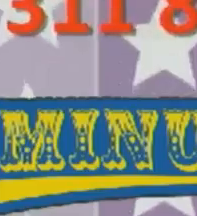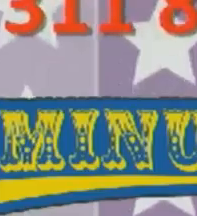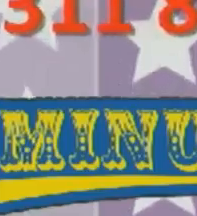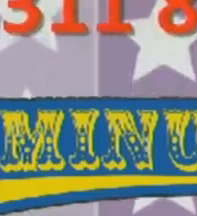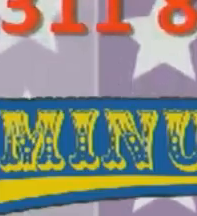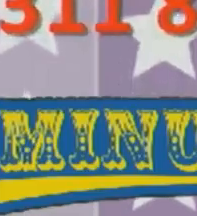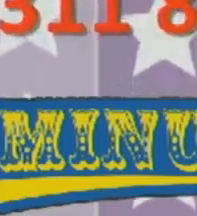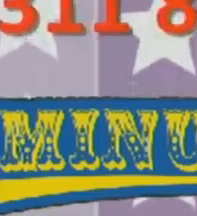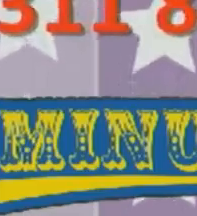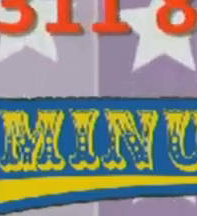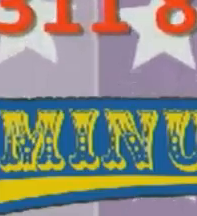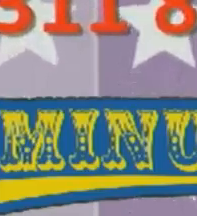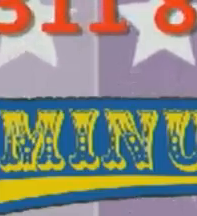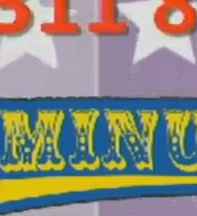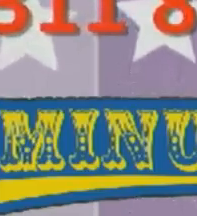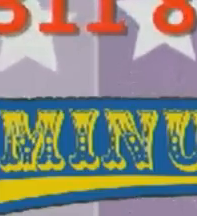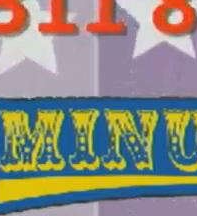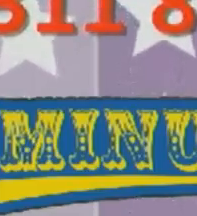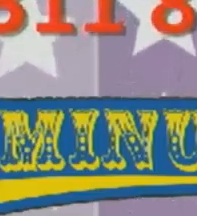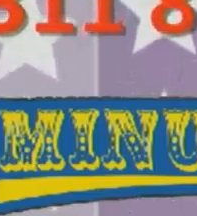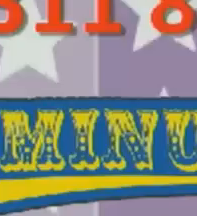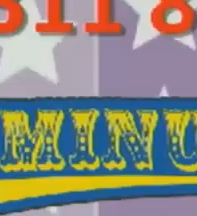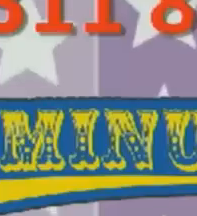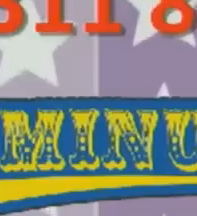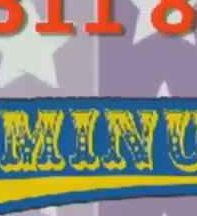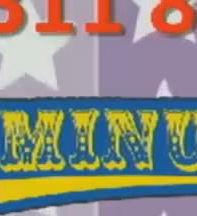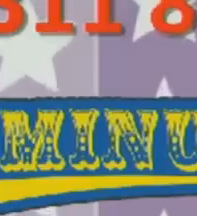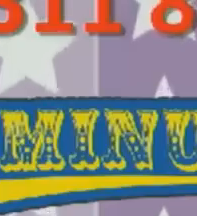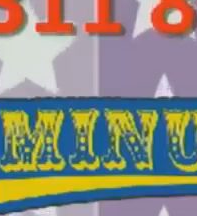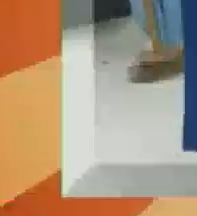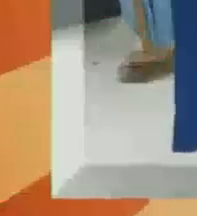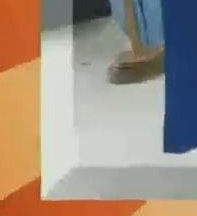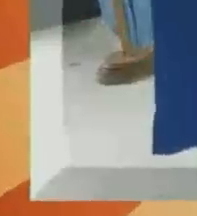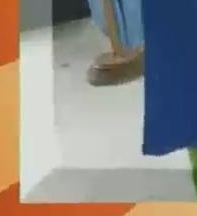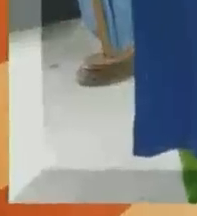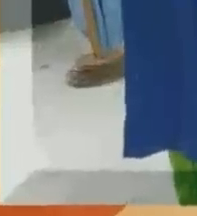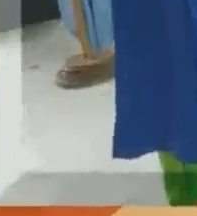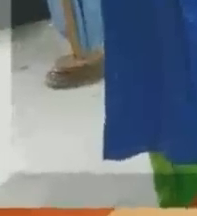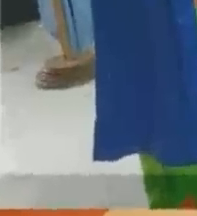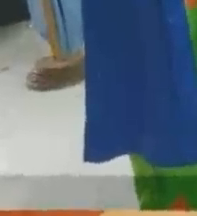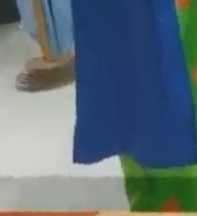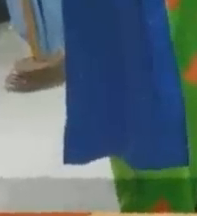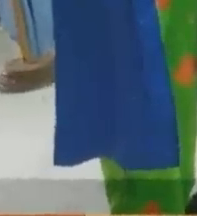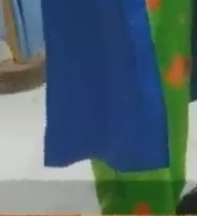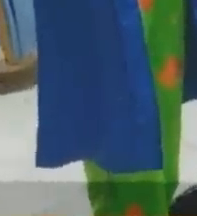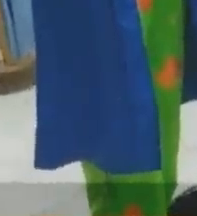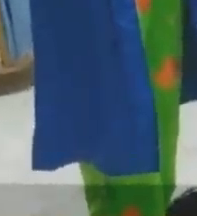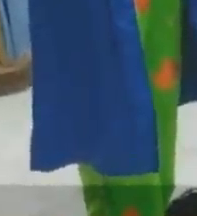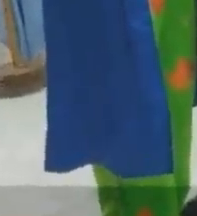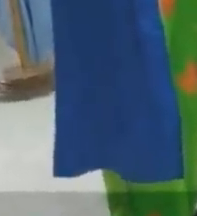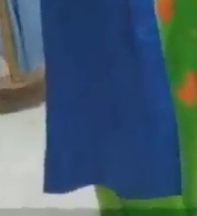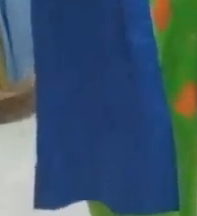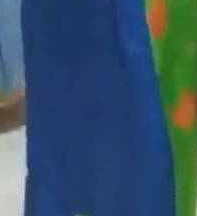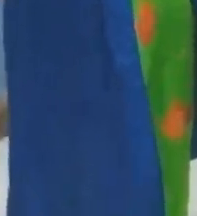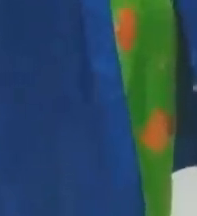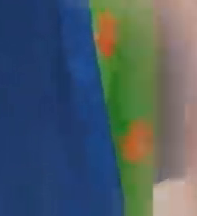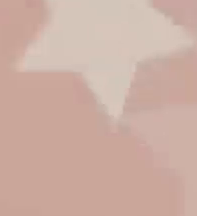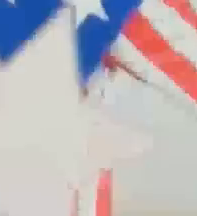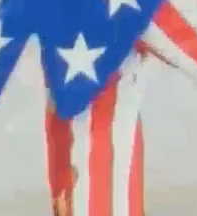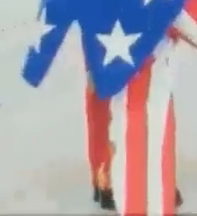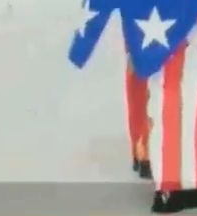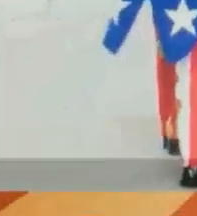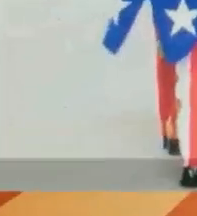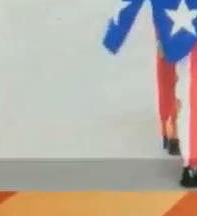o elige la temática que se adapte a su fiesta. Minutico Chaus, cuenta con una gran experiencia